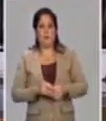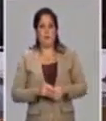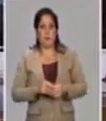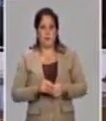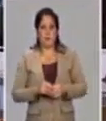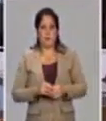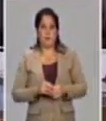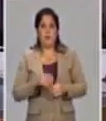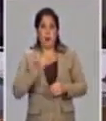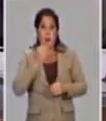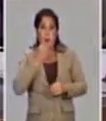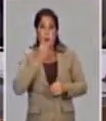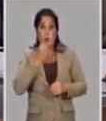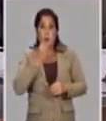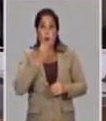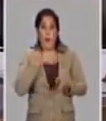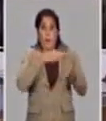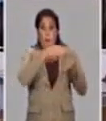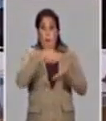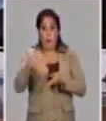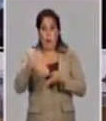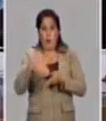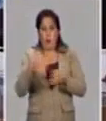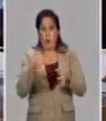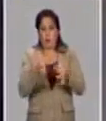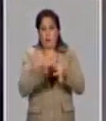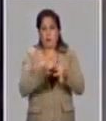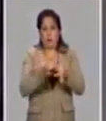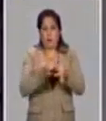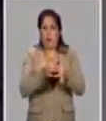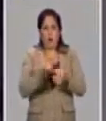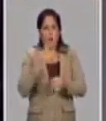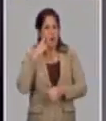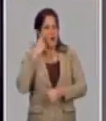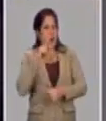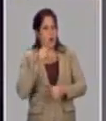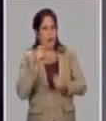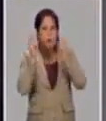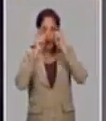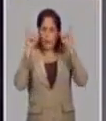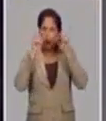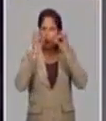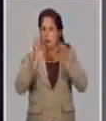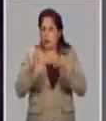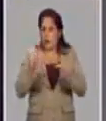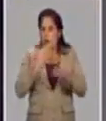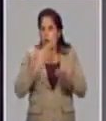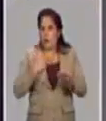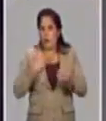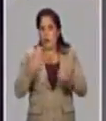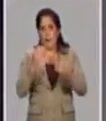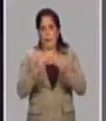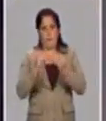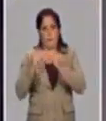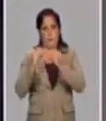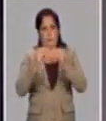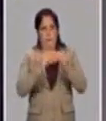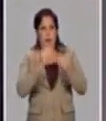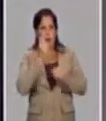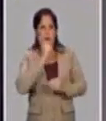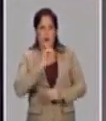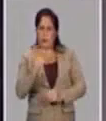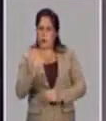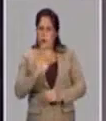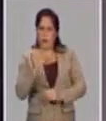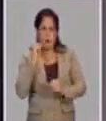a la muerte. O sea, que va a haber una reducción de la letalidad. Aún no está muy claro el impacto que va a haber en la transmisión.